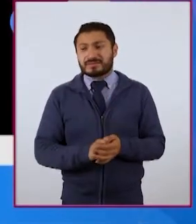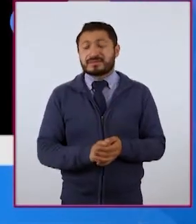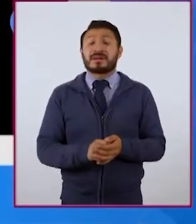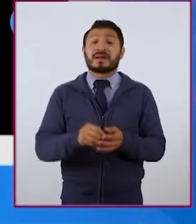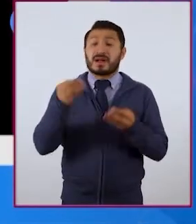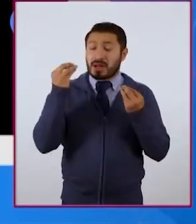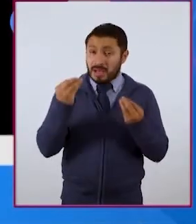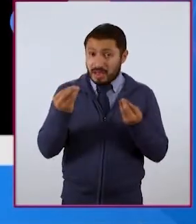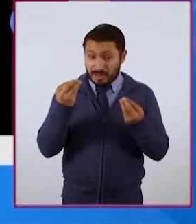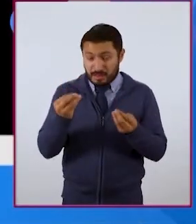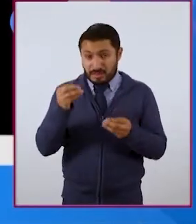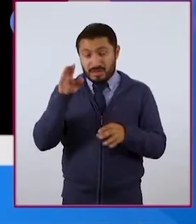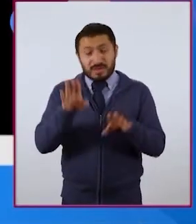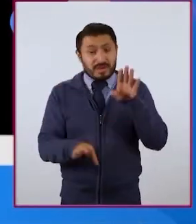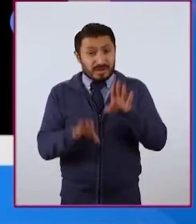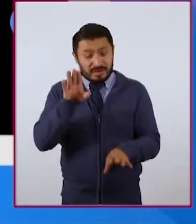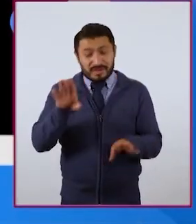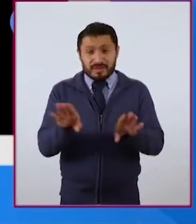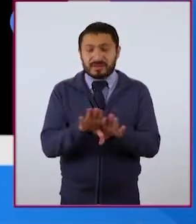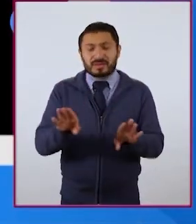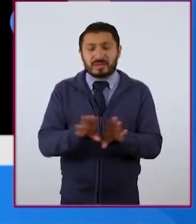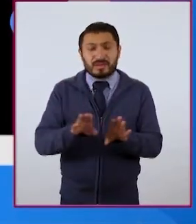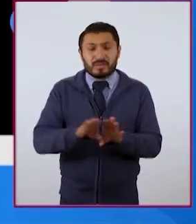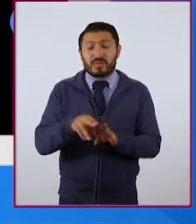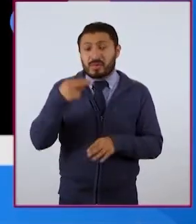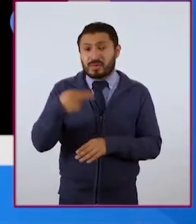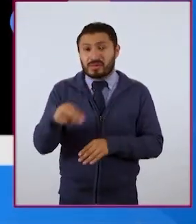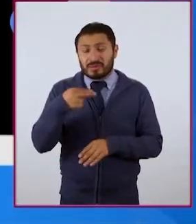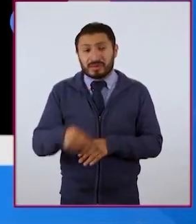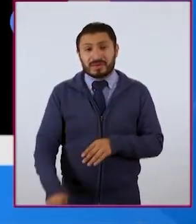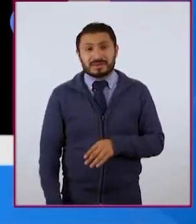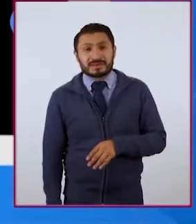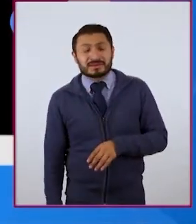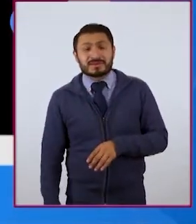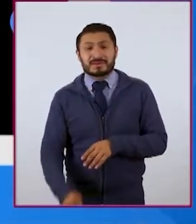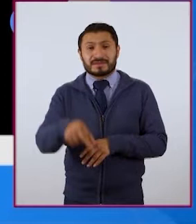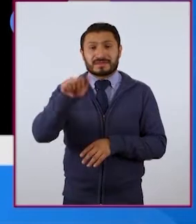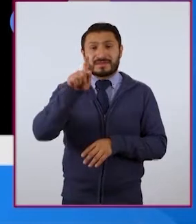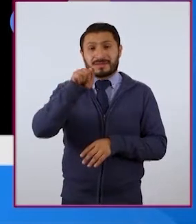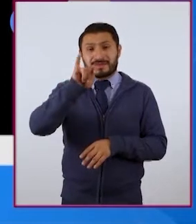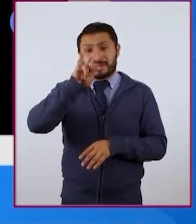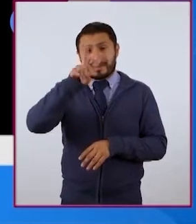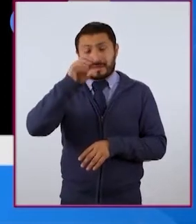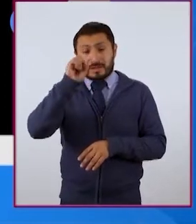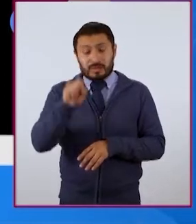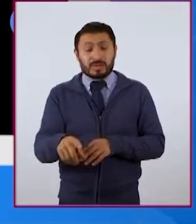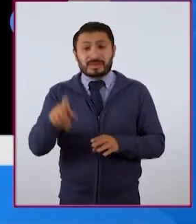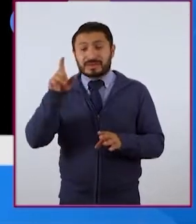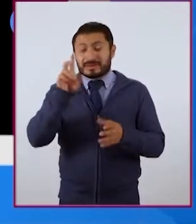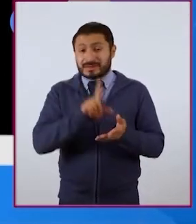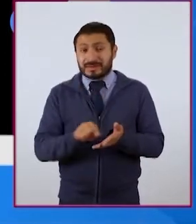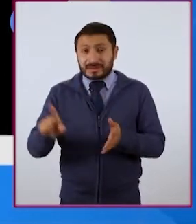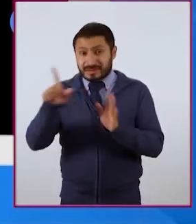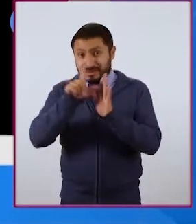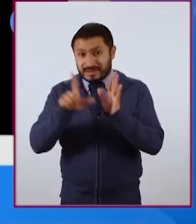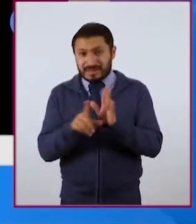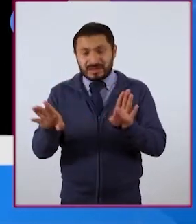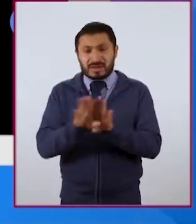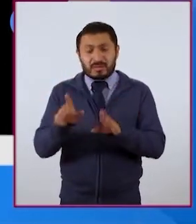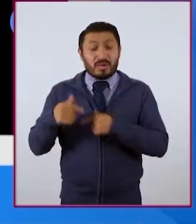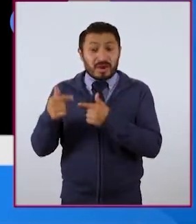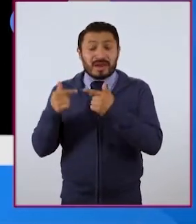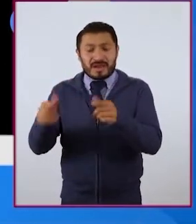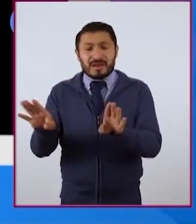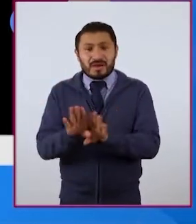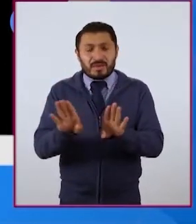muchas veces se les llama o se les nombra a nativos digitales a una generación en la que ya vienen con un chip. Como si